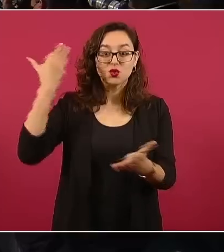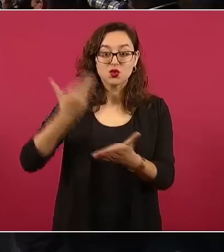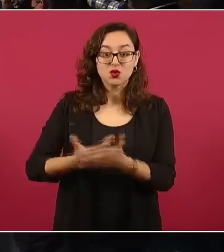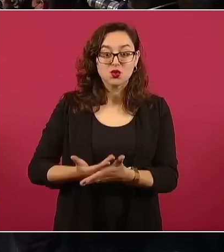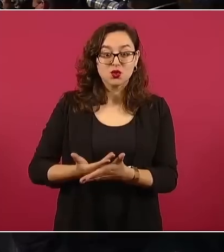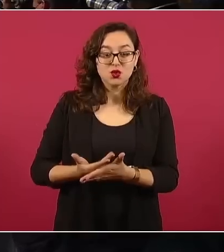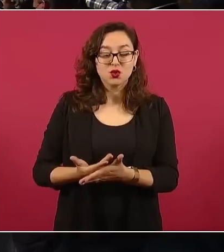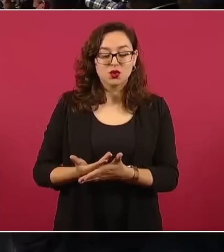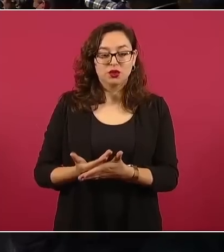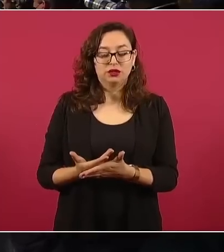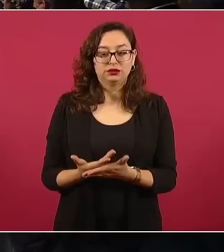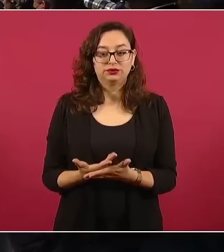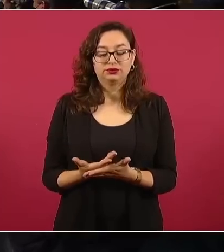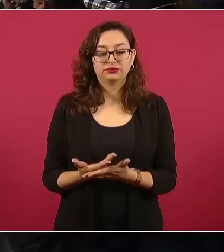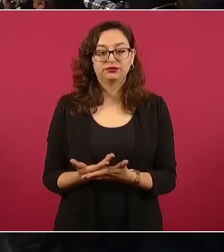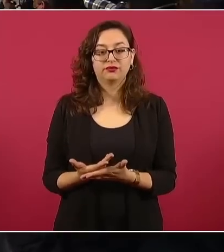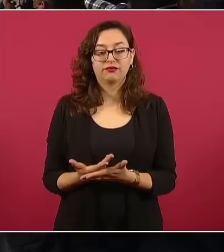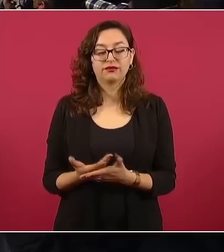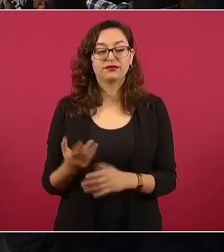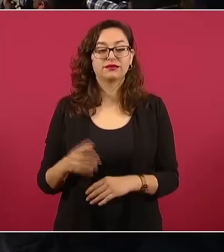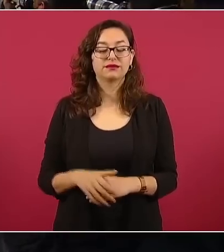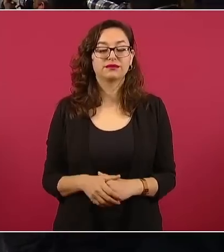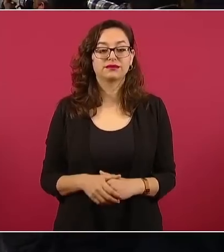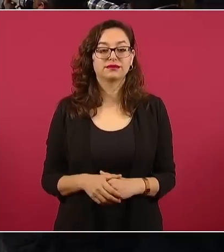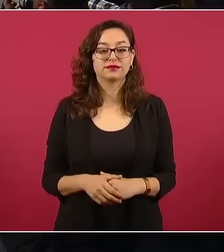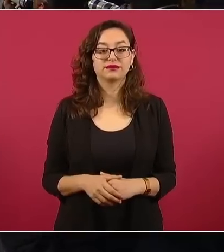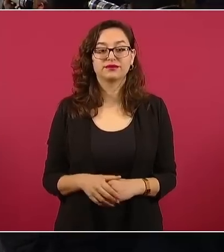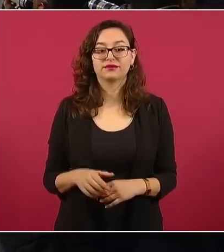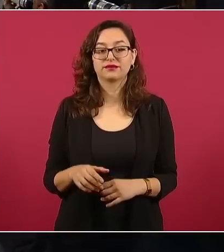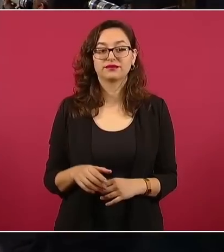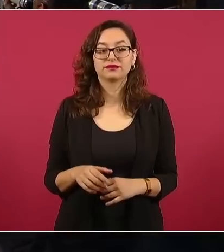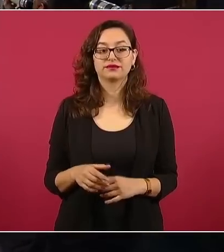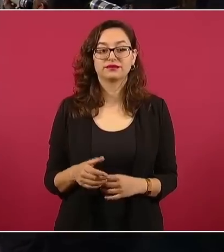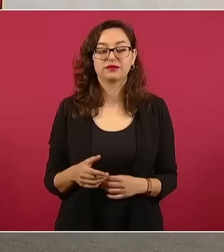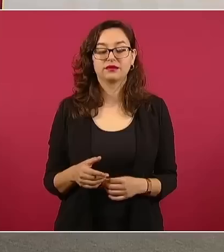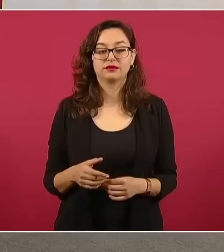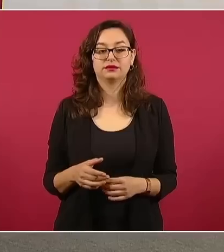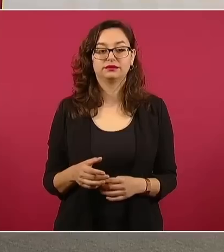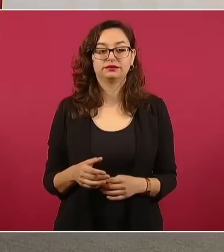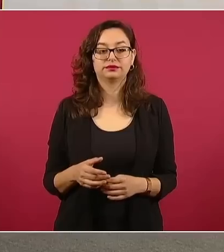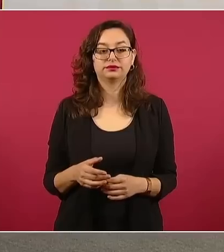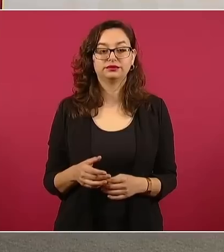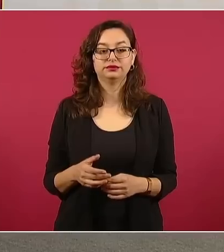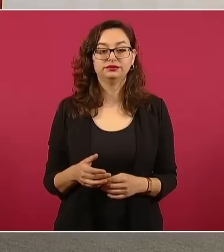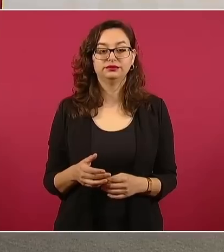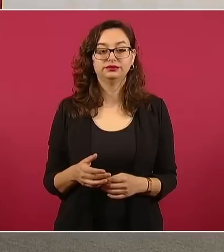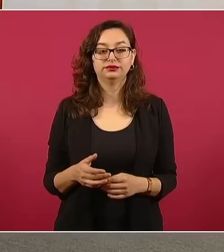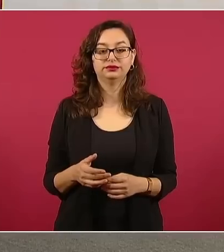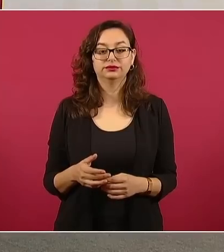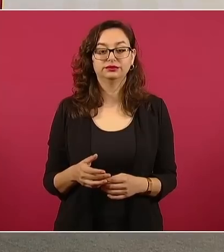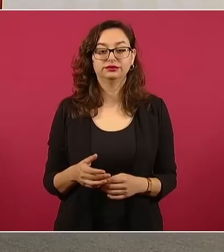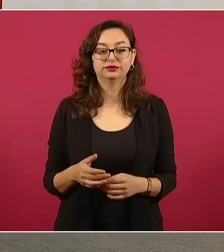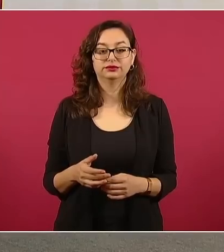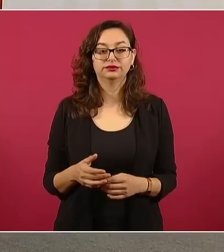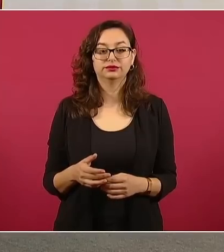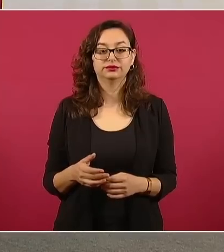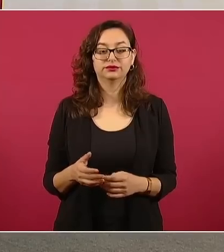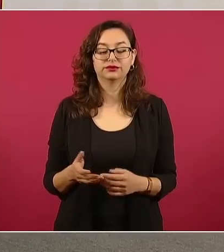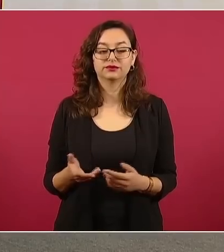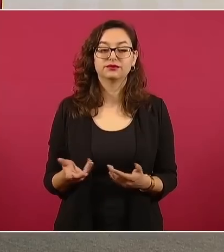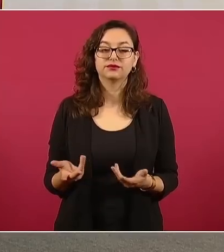Leti fue la coordinadora de Atención Ciudadana durante todo el tiempo